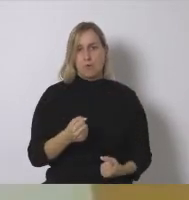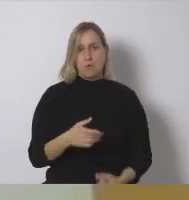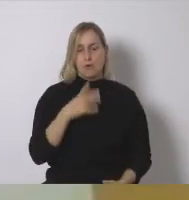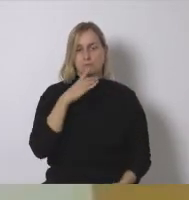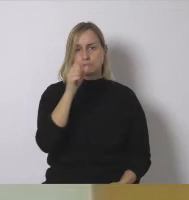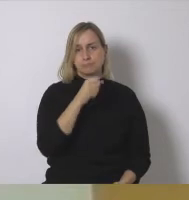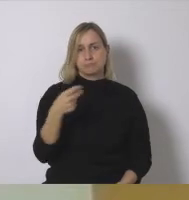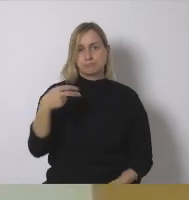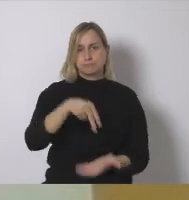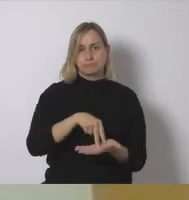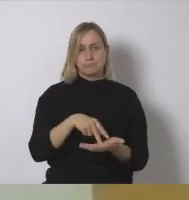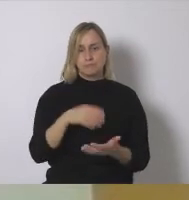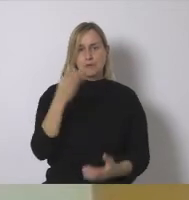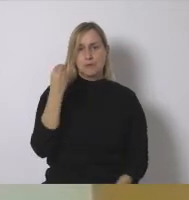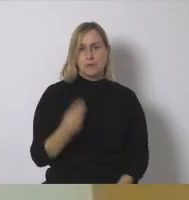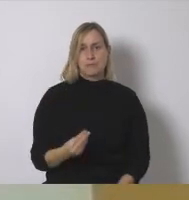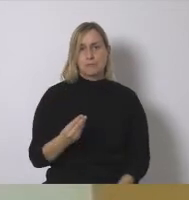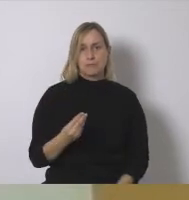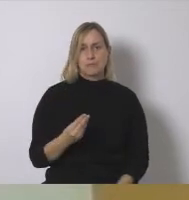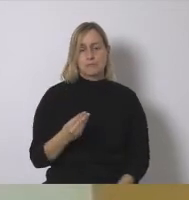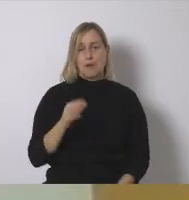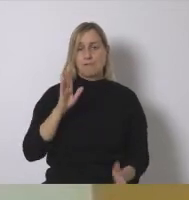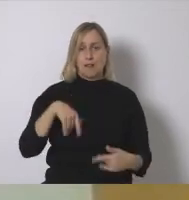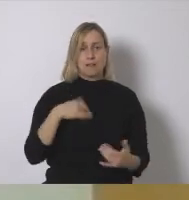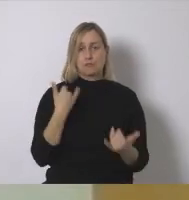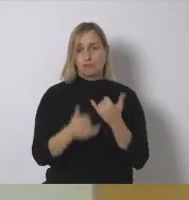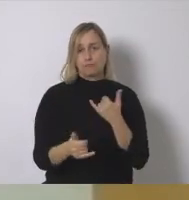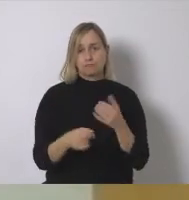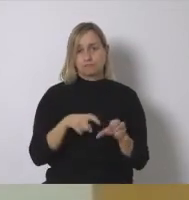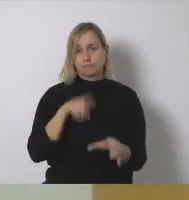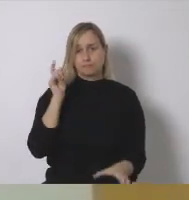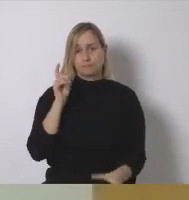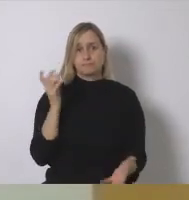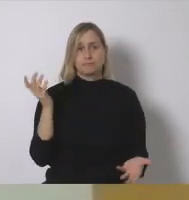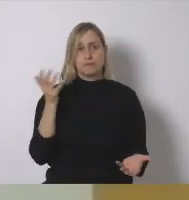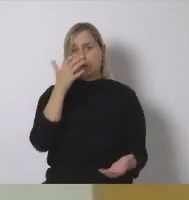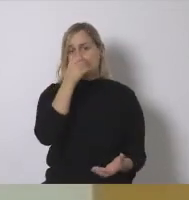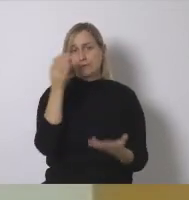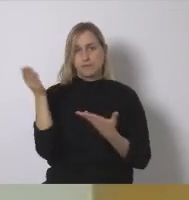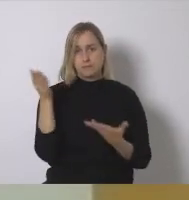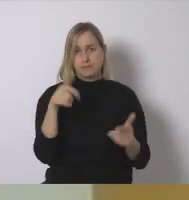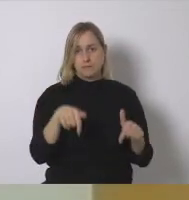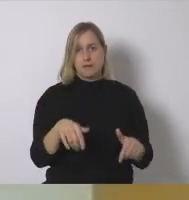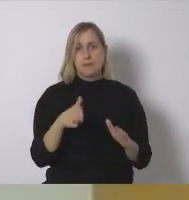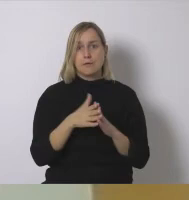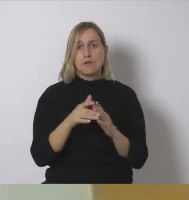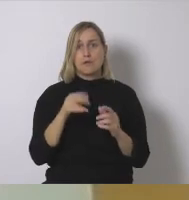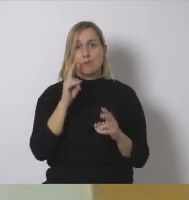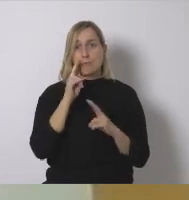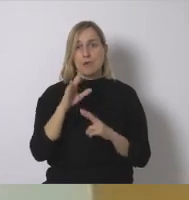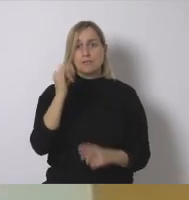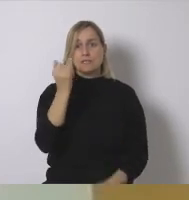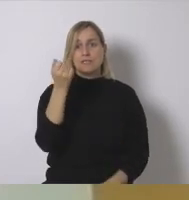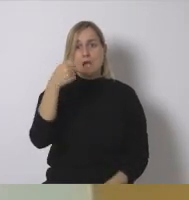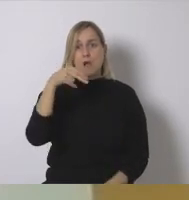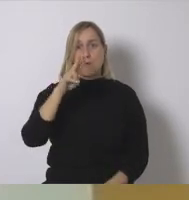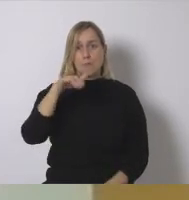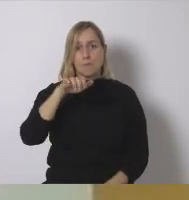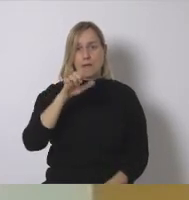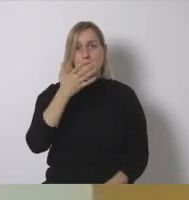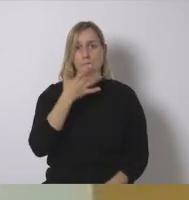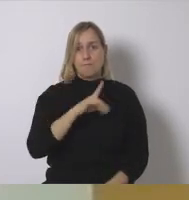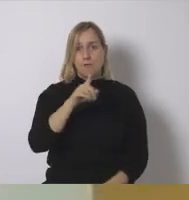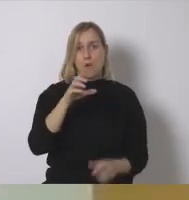está justamente especializada en este tema hubiera sido una gran colaboración pero no ha podido venir por cuestiones